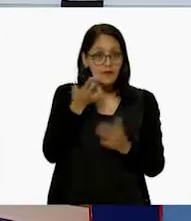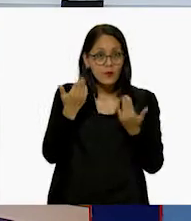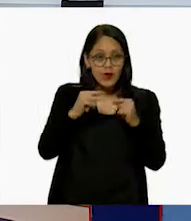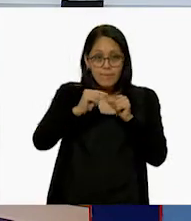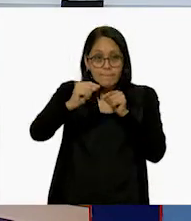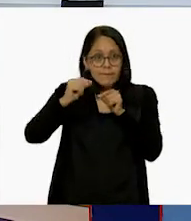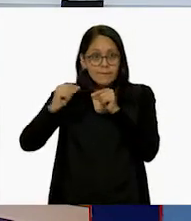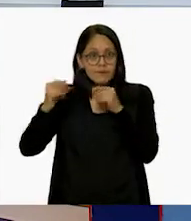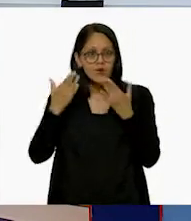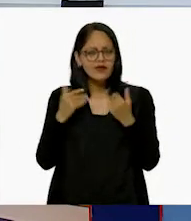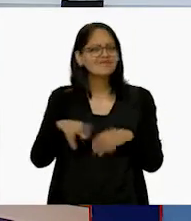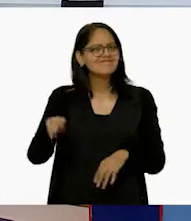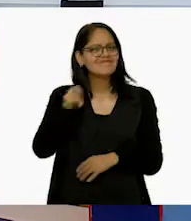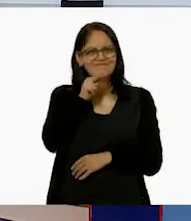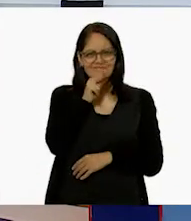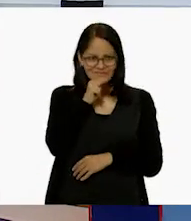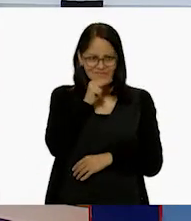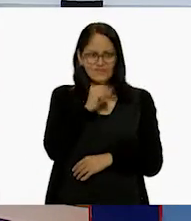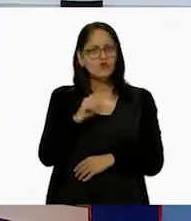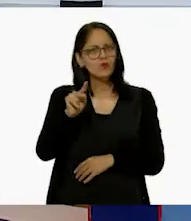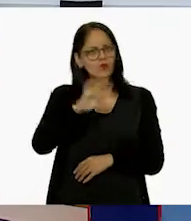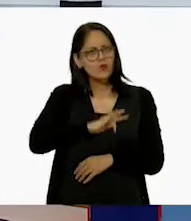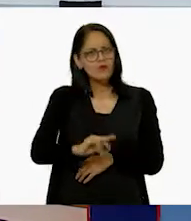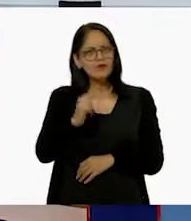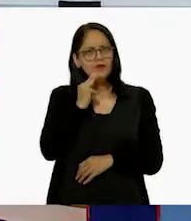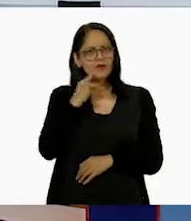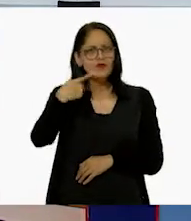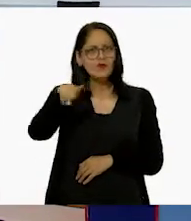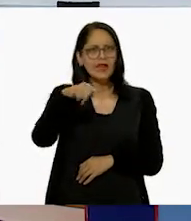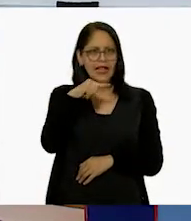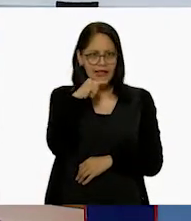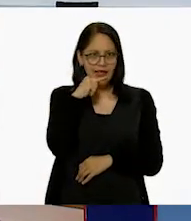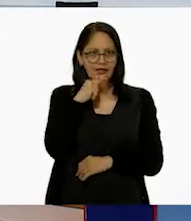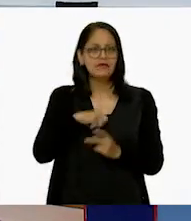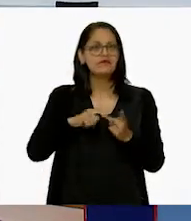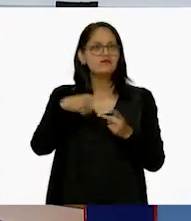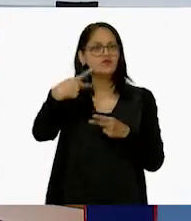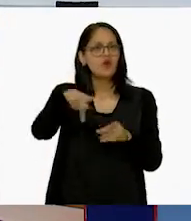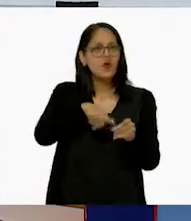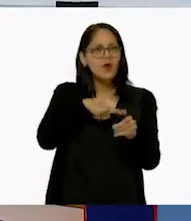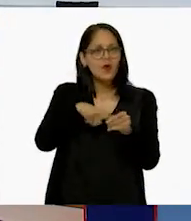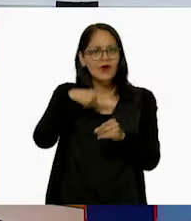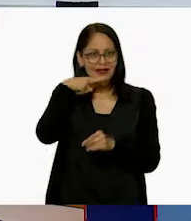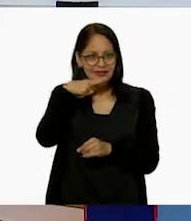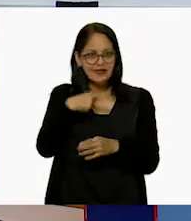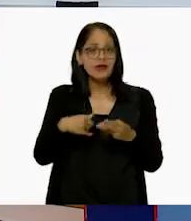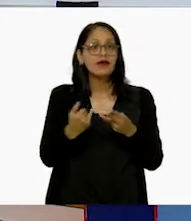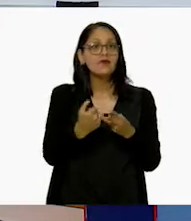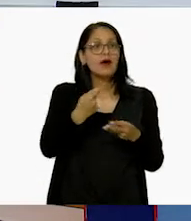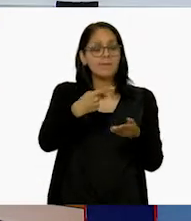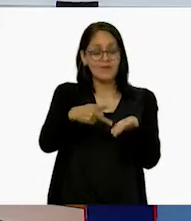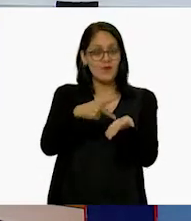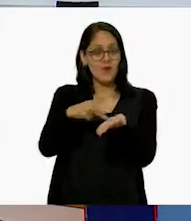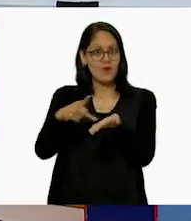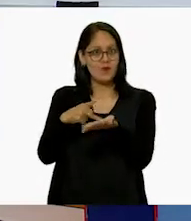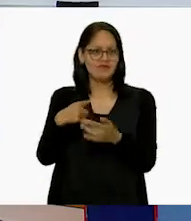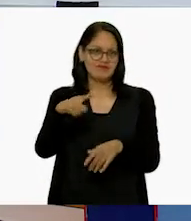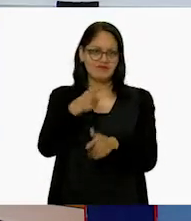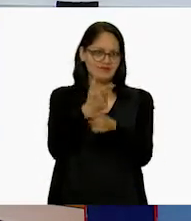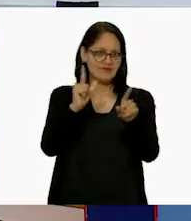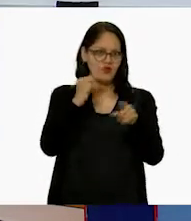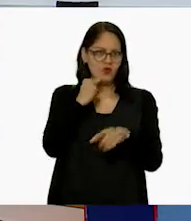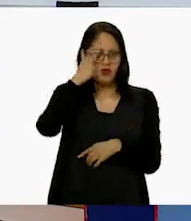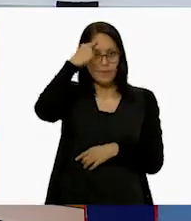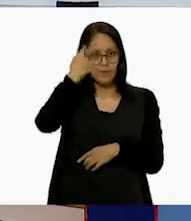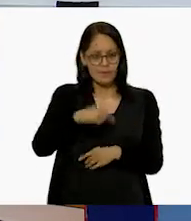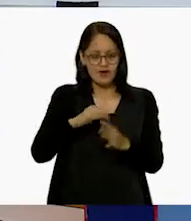palitos, no se preocupen. Pueden usar a lo mejor sus lápices, sus colores, plumones o cualquier cosa que les sirva